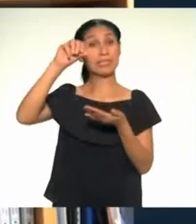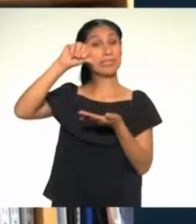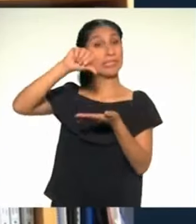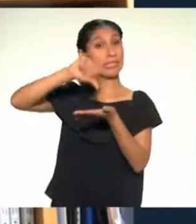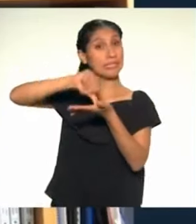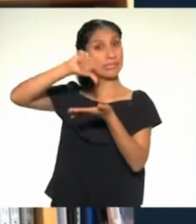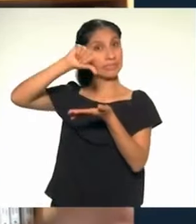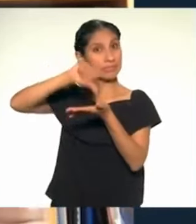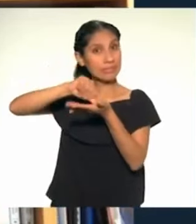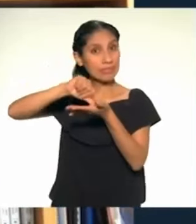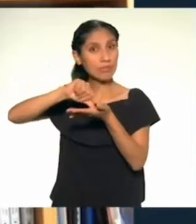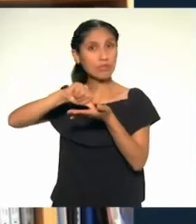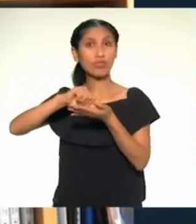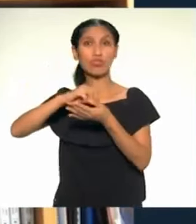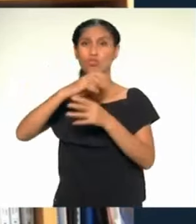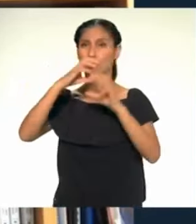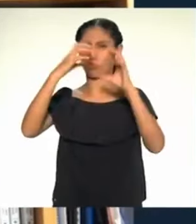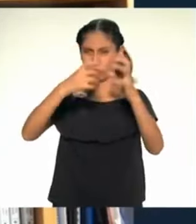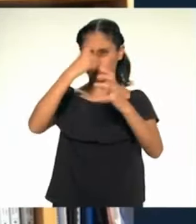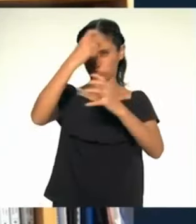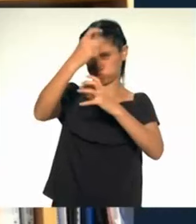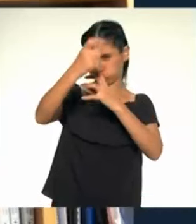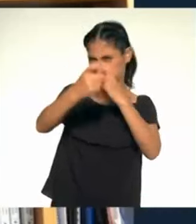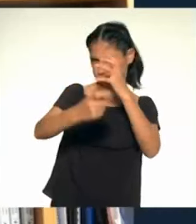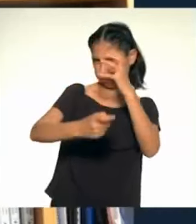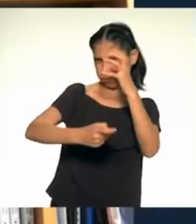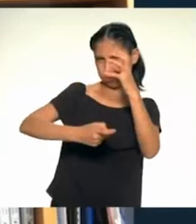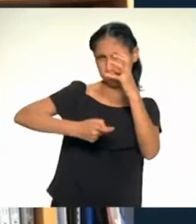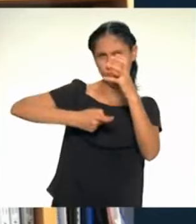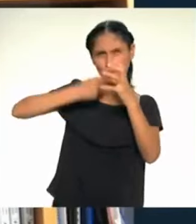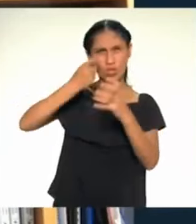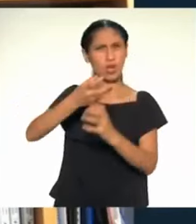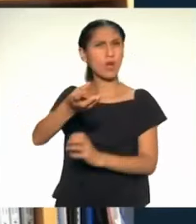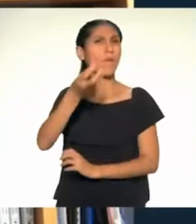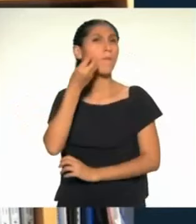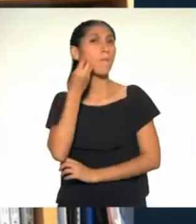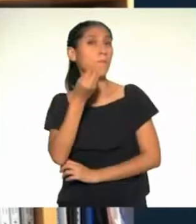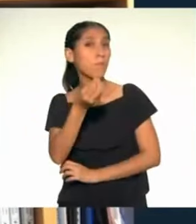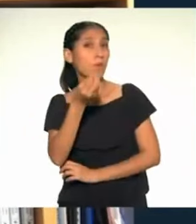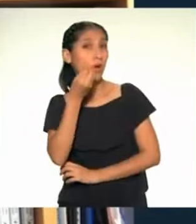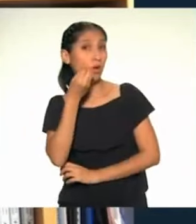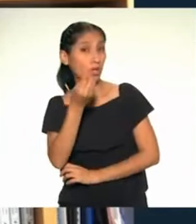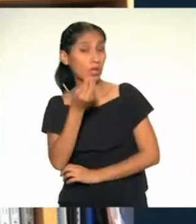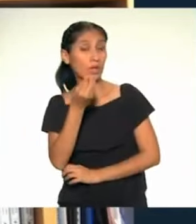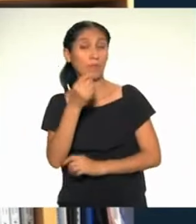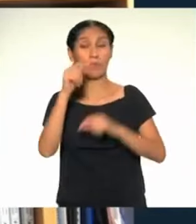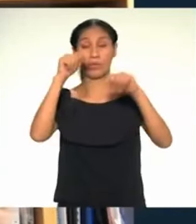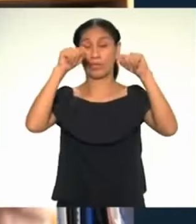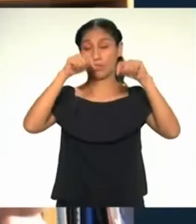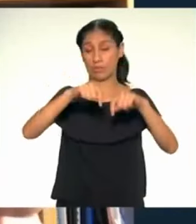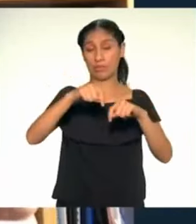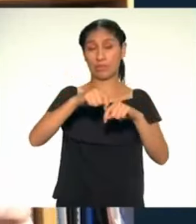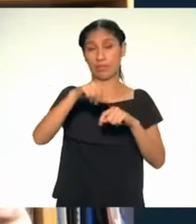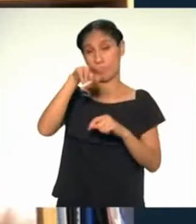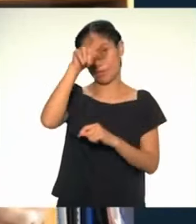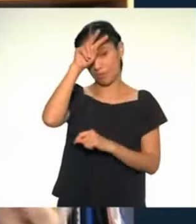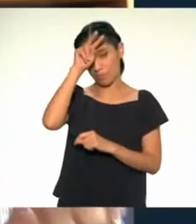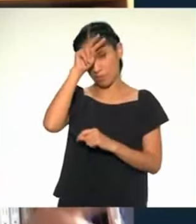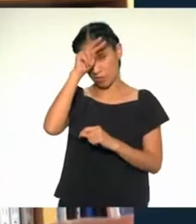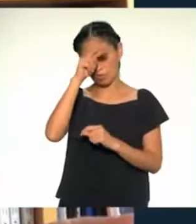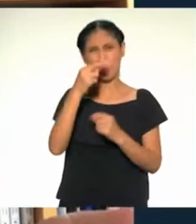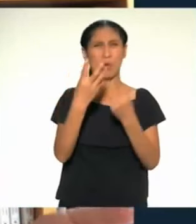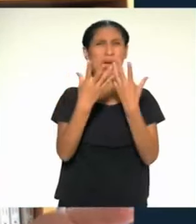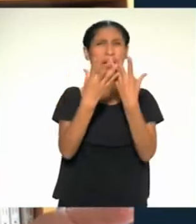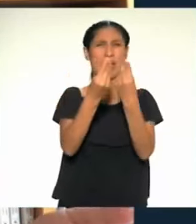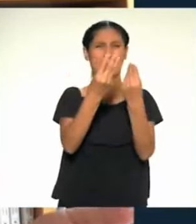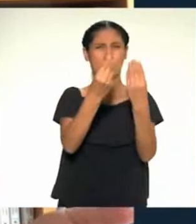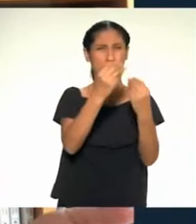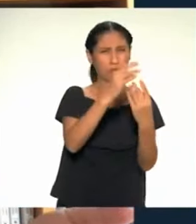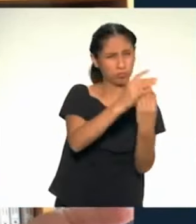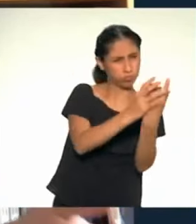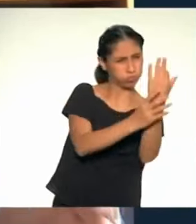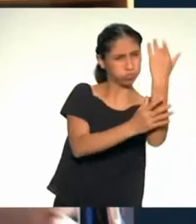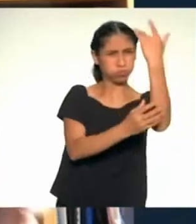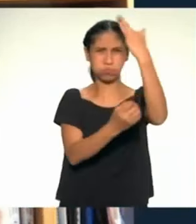el Perú posee una gran diversidad de recursos genéticos, plantas y animales, que a lo